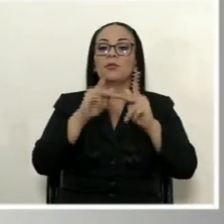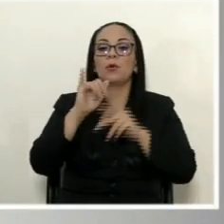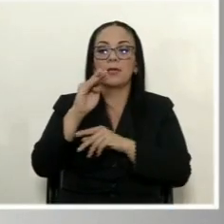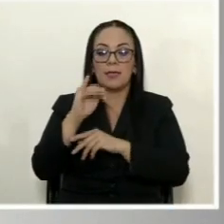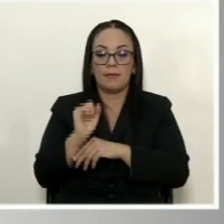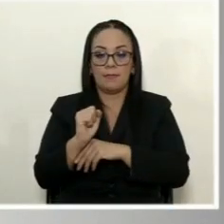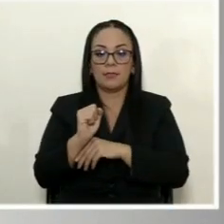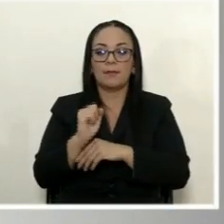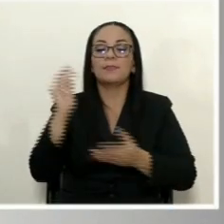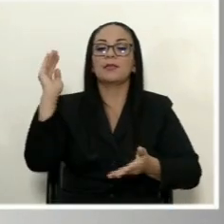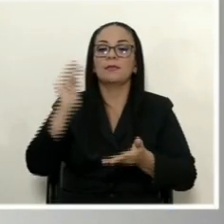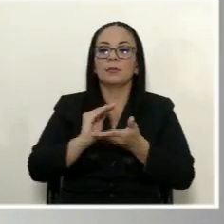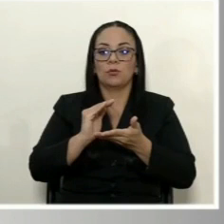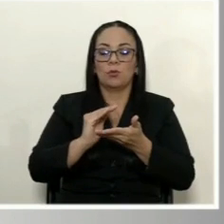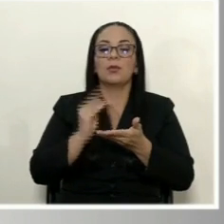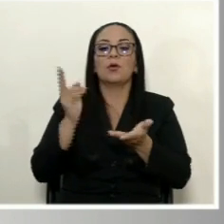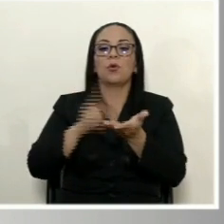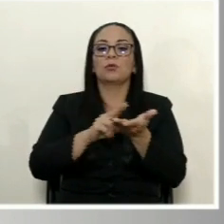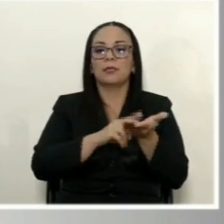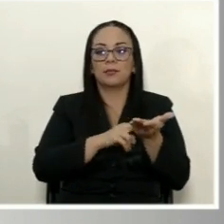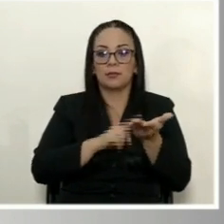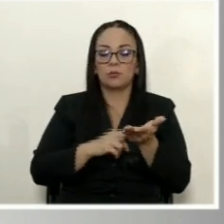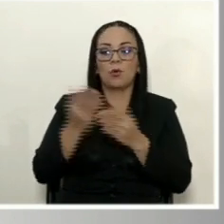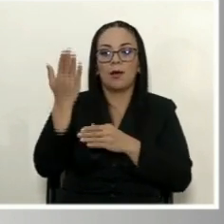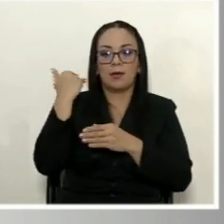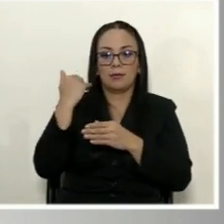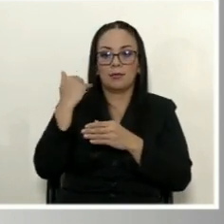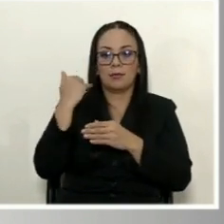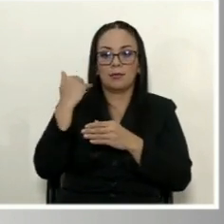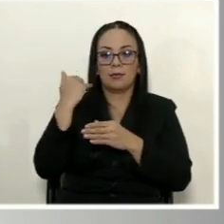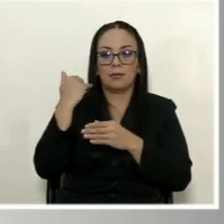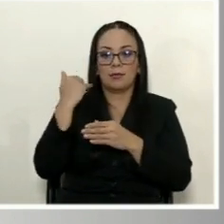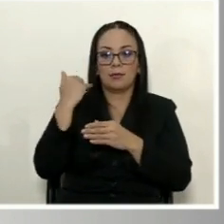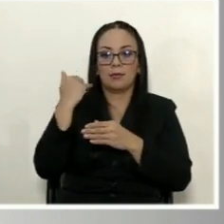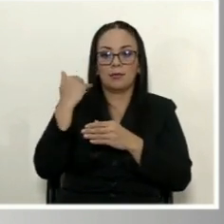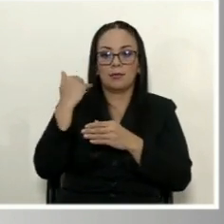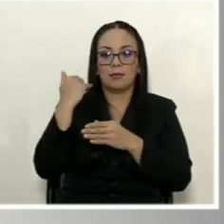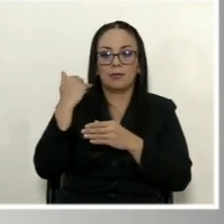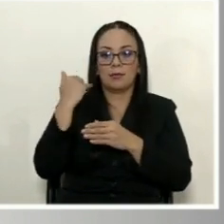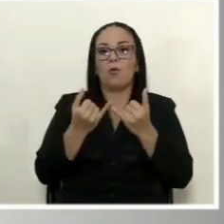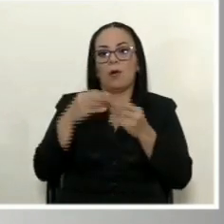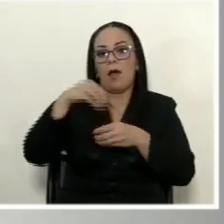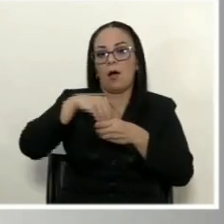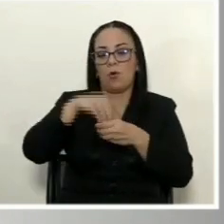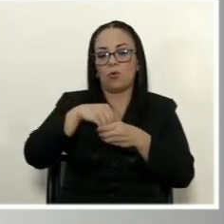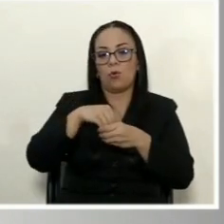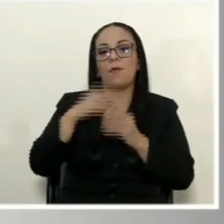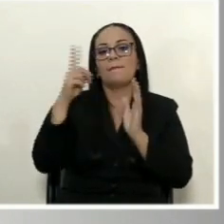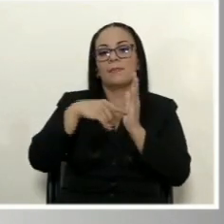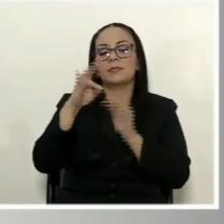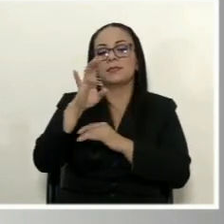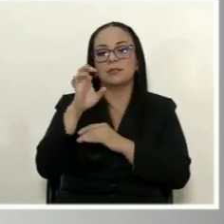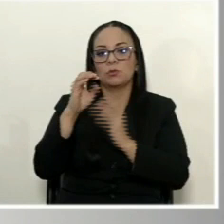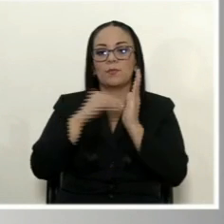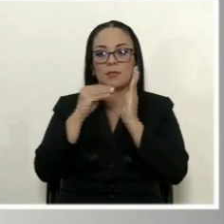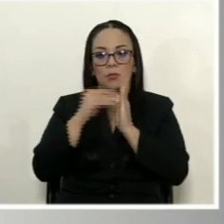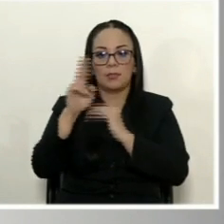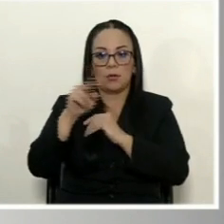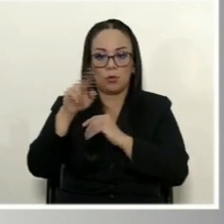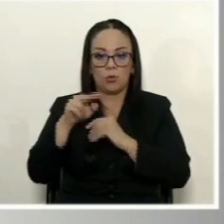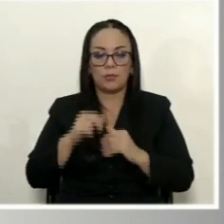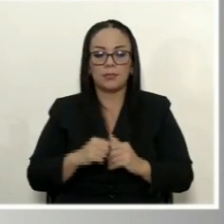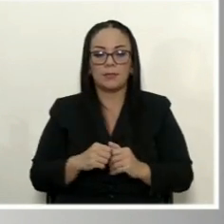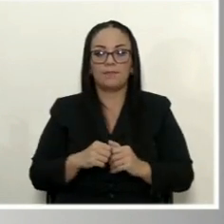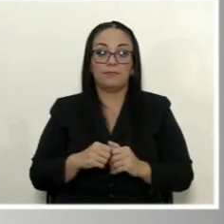LIMAS entonces disminuir una contratación que tenía contrademanda y generar un ahorro de hasta mil setecientos millones de